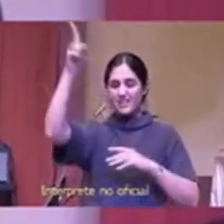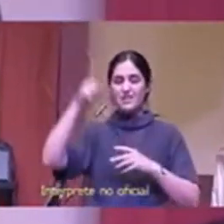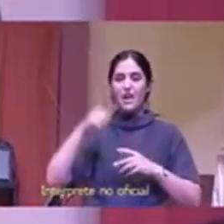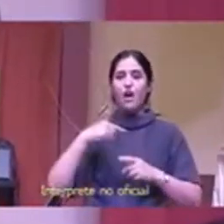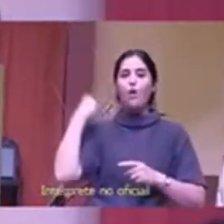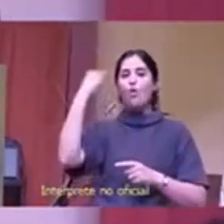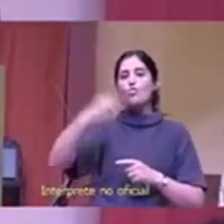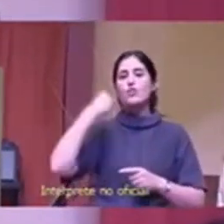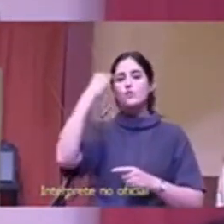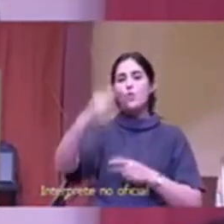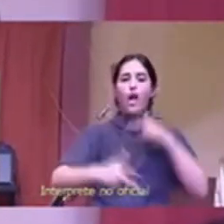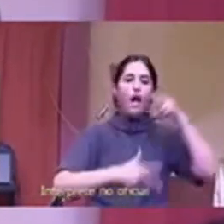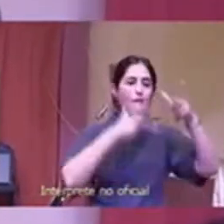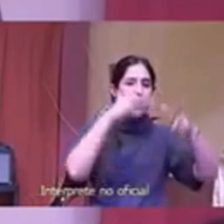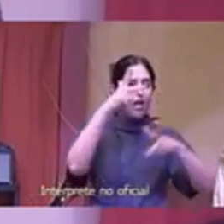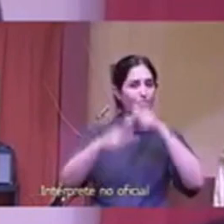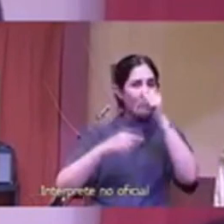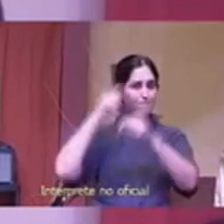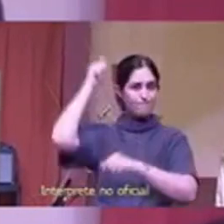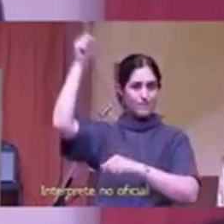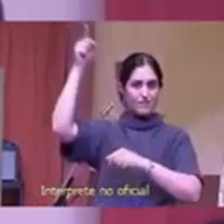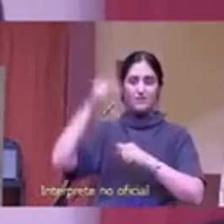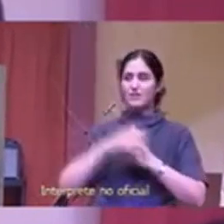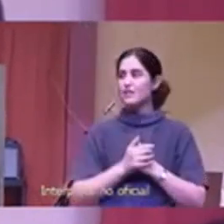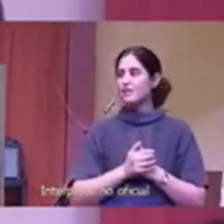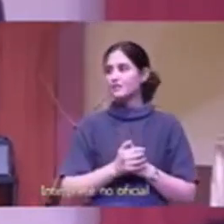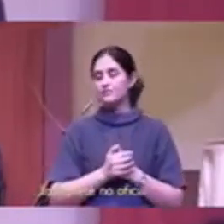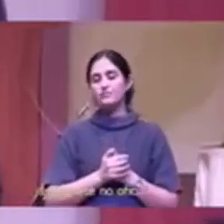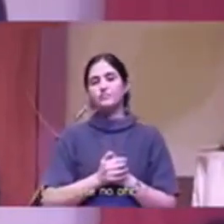y si hay alguien aquí que todavía no conoce esta luz